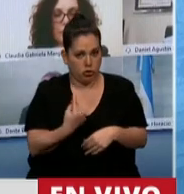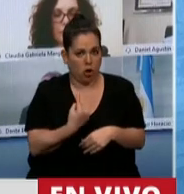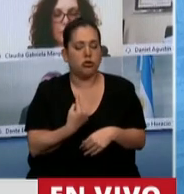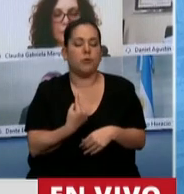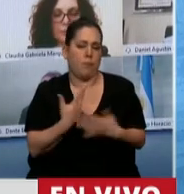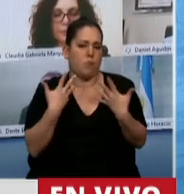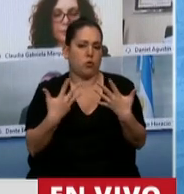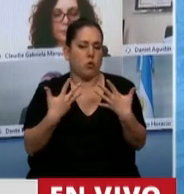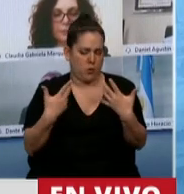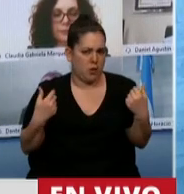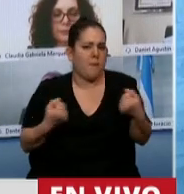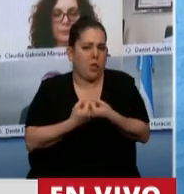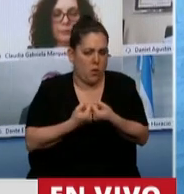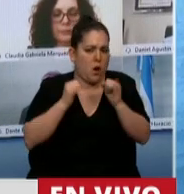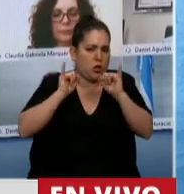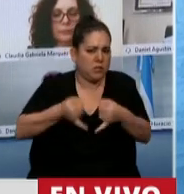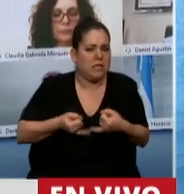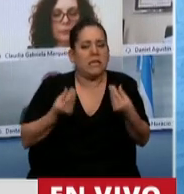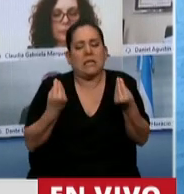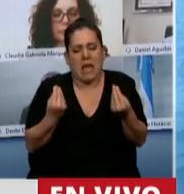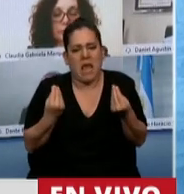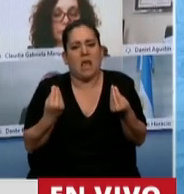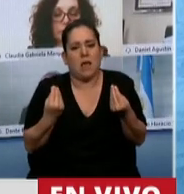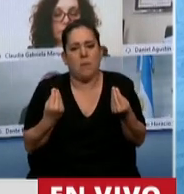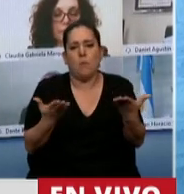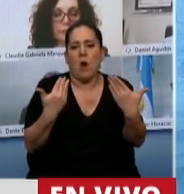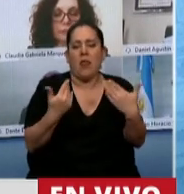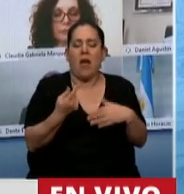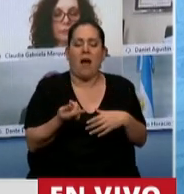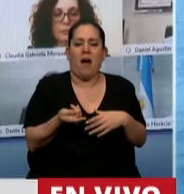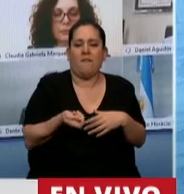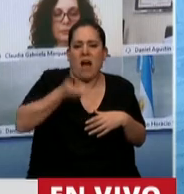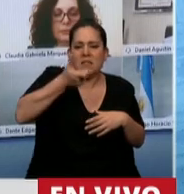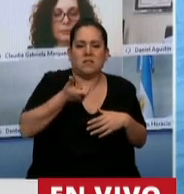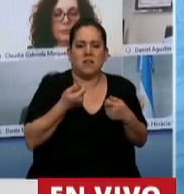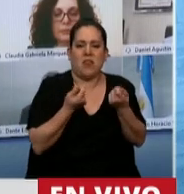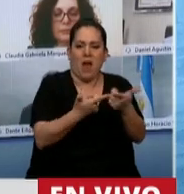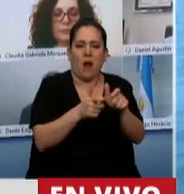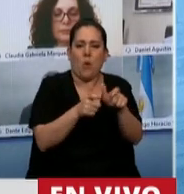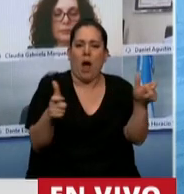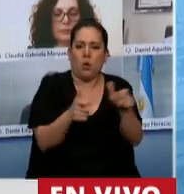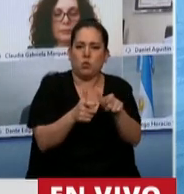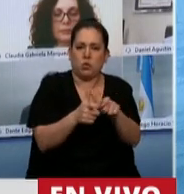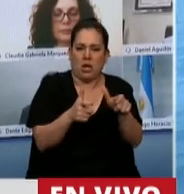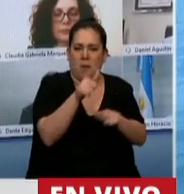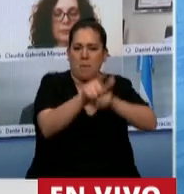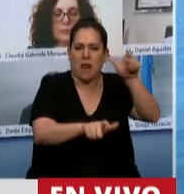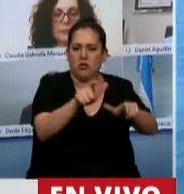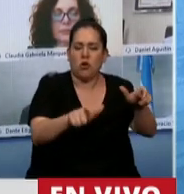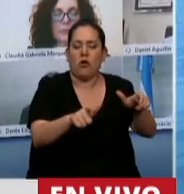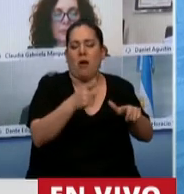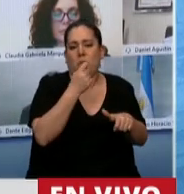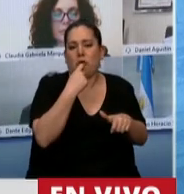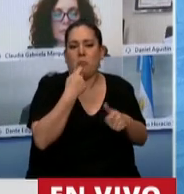por supuesto, estamos de acuerdo con que pueda facilitarse con un voucher a las personas que puedan realizar